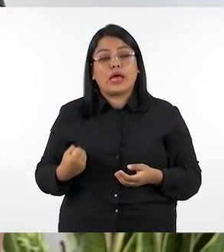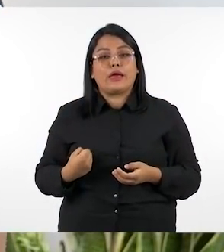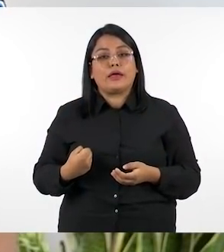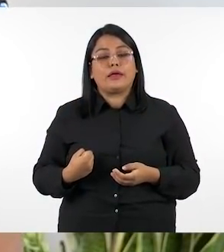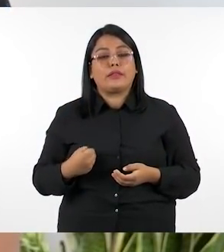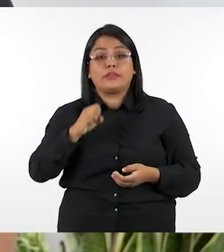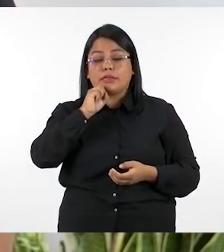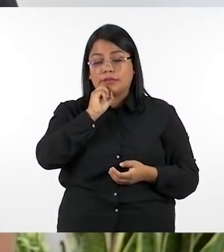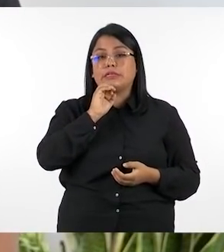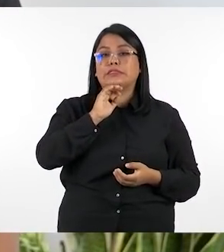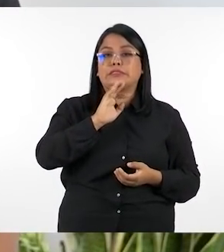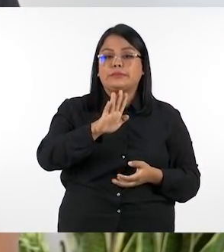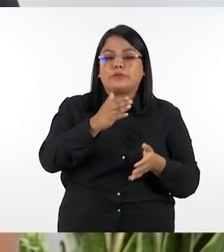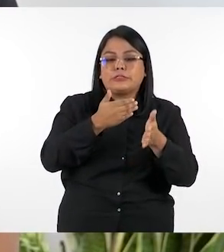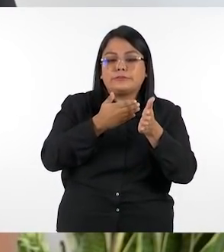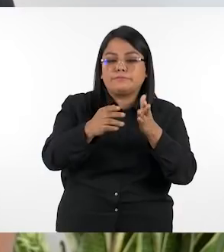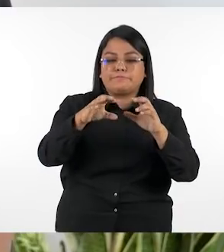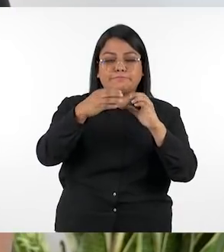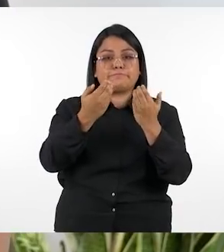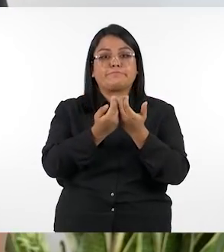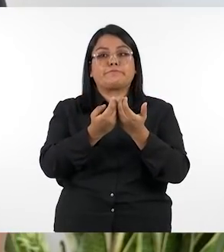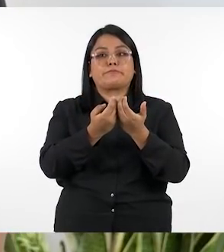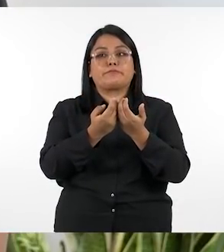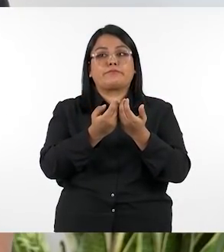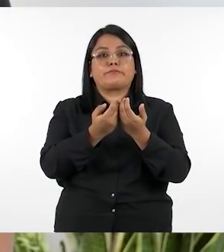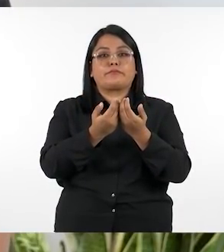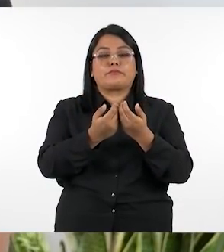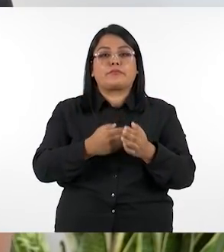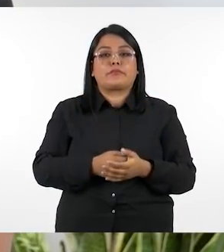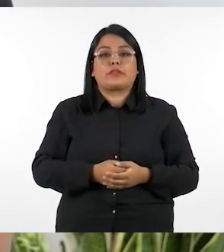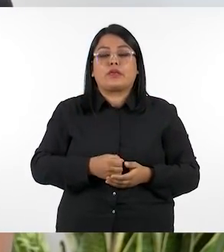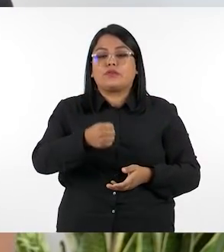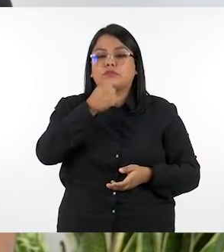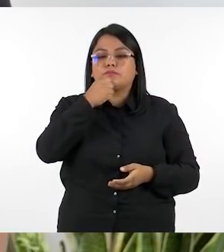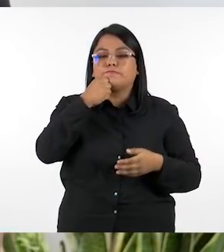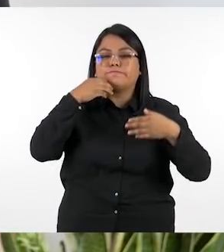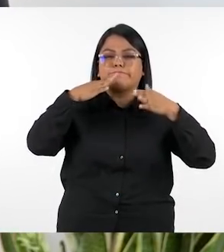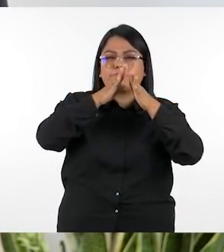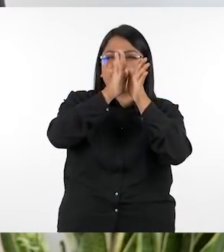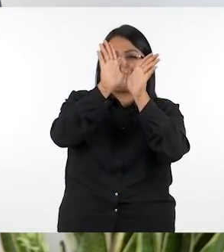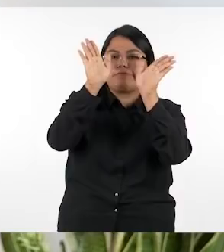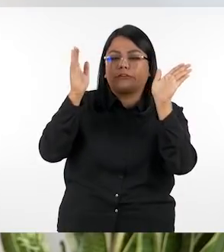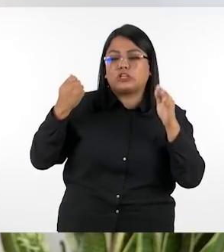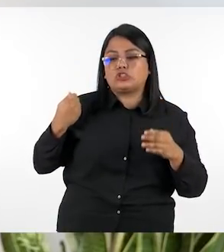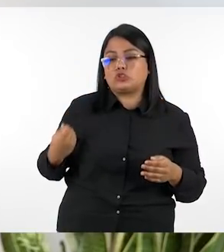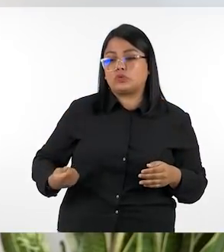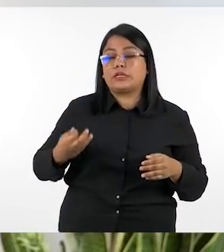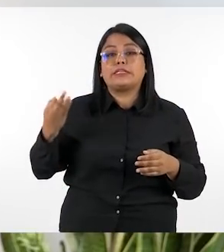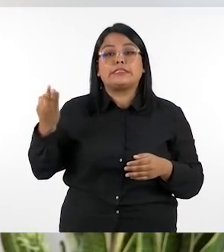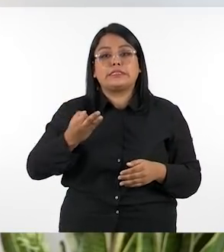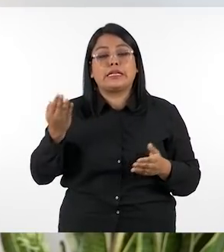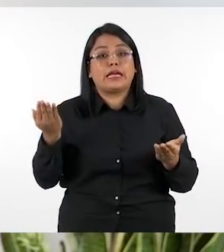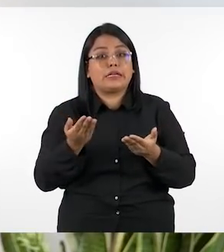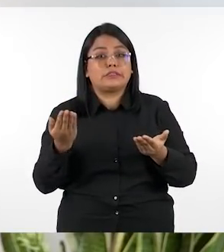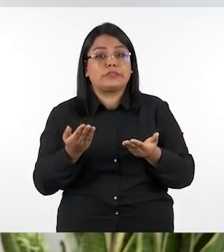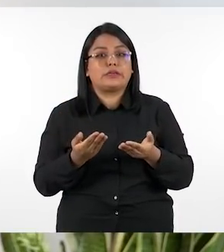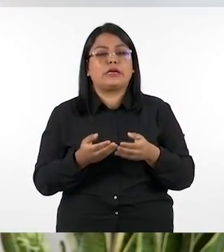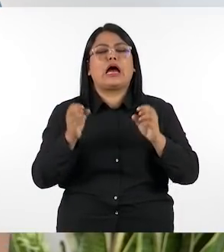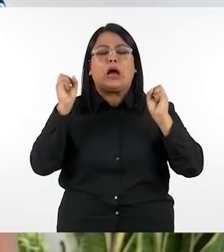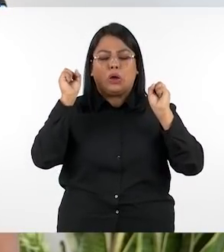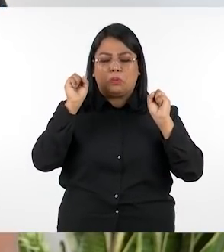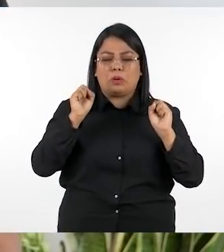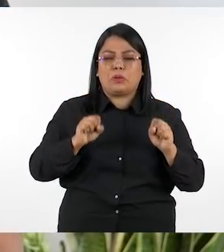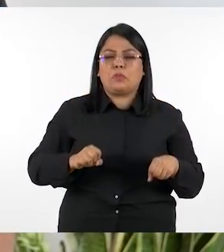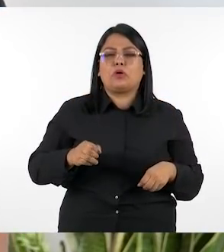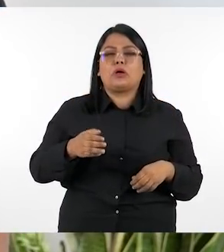es decir al iniciar la clase tenemos que establecer de forma clara qué es lo que nuestros estudiantes deben realizar para